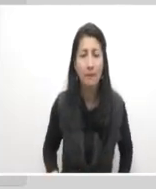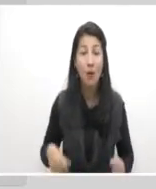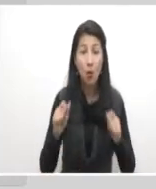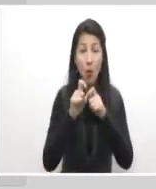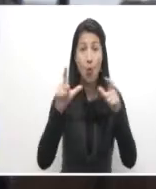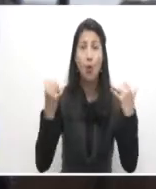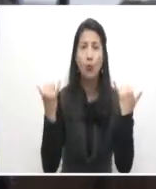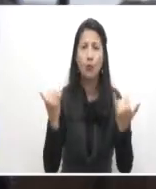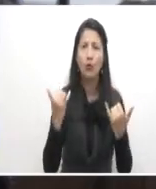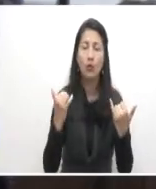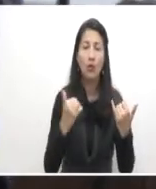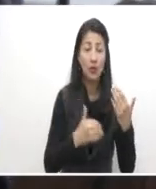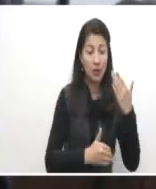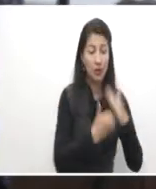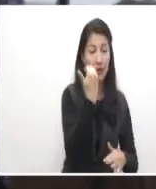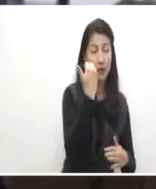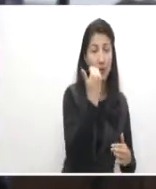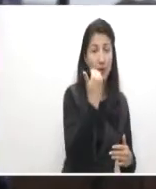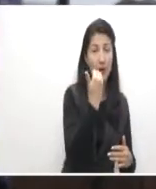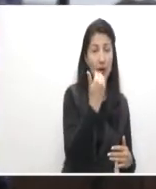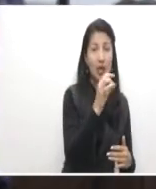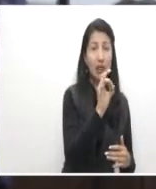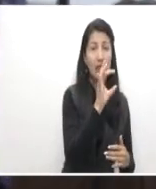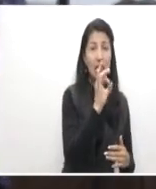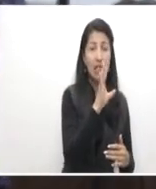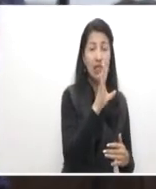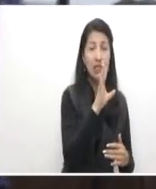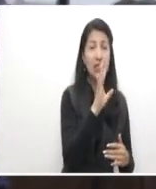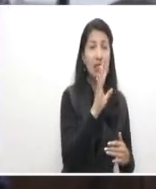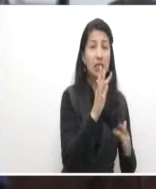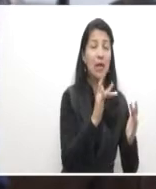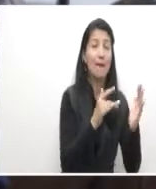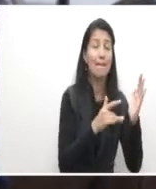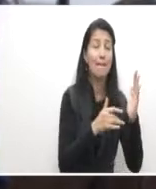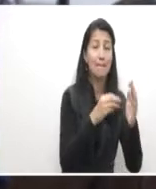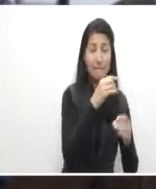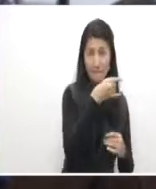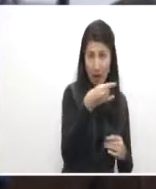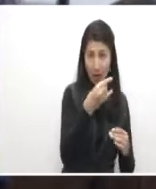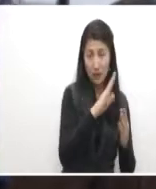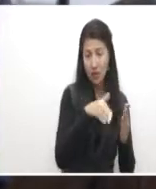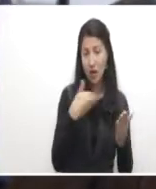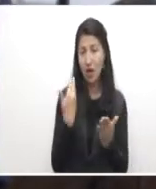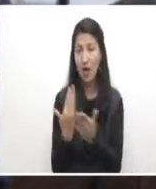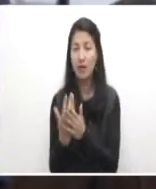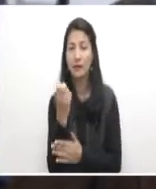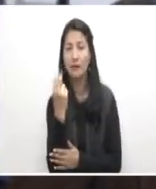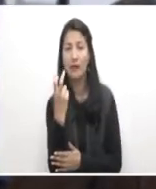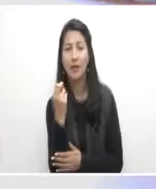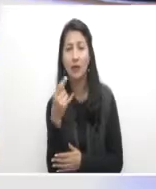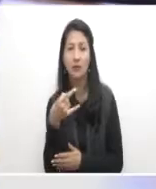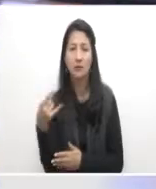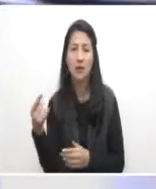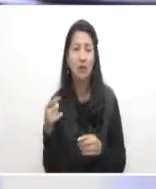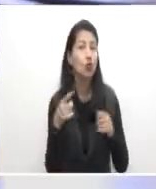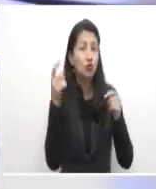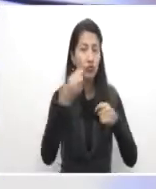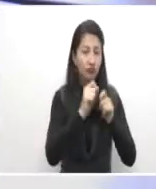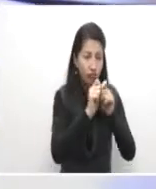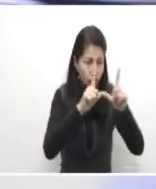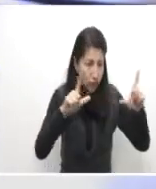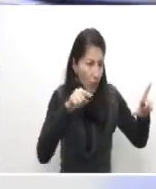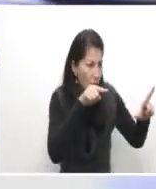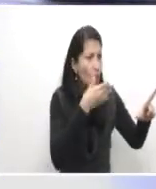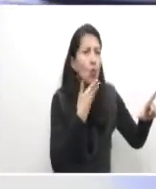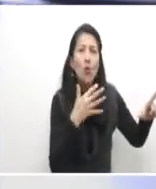estar habilitado desde la 00 del día 15 hasta el 22 de marzo. Escogen cuál es el proceso de